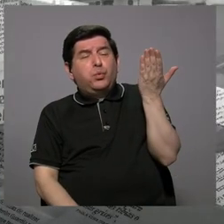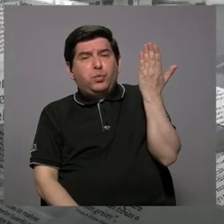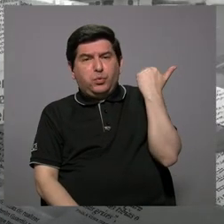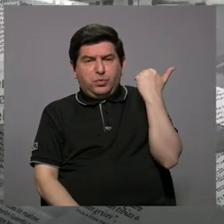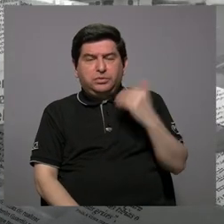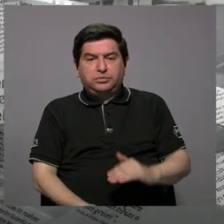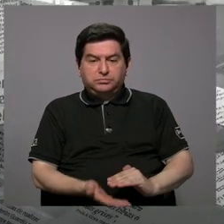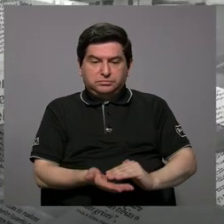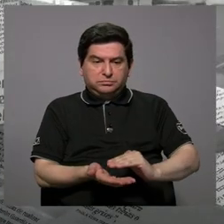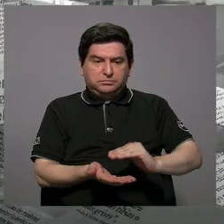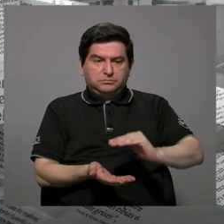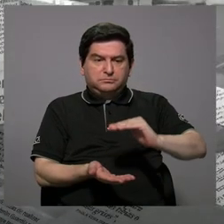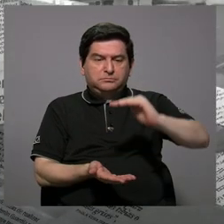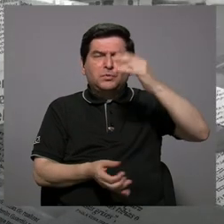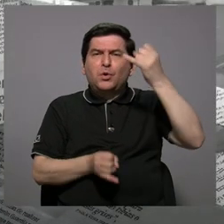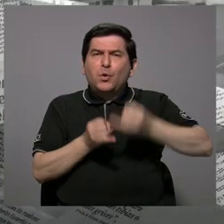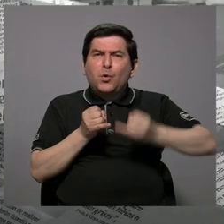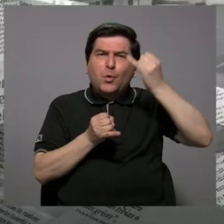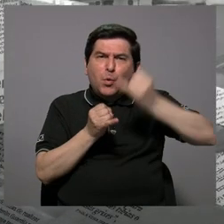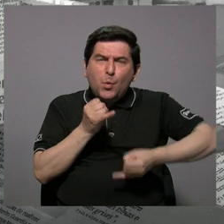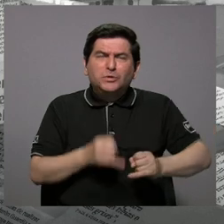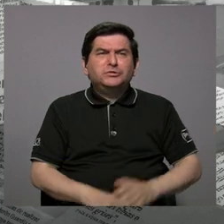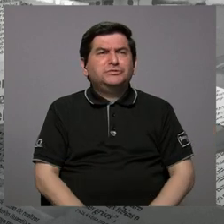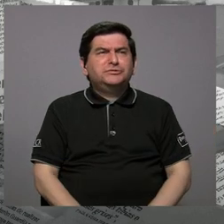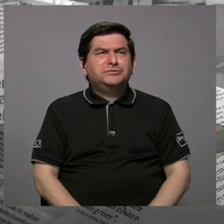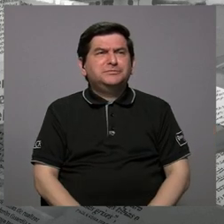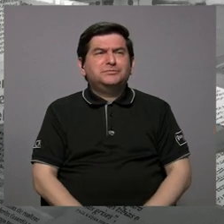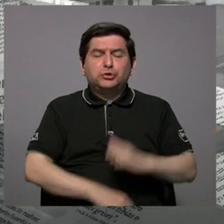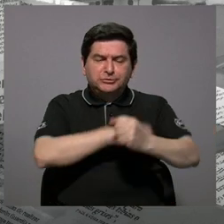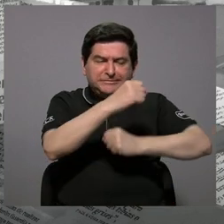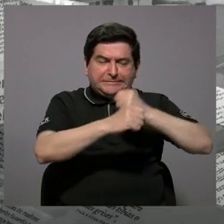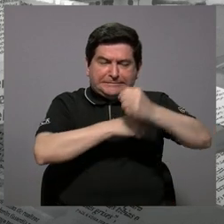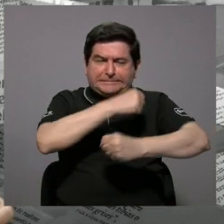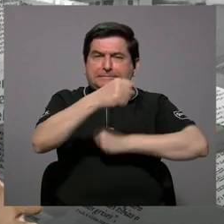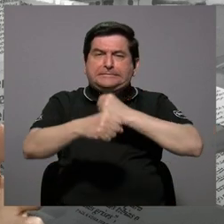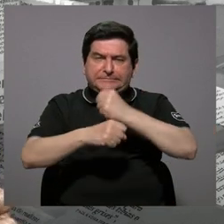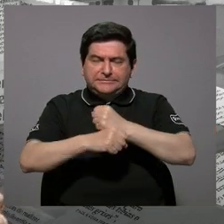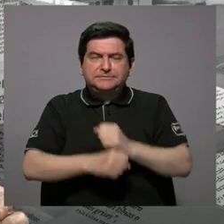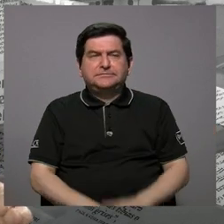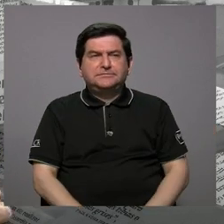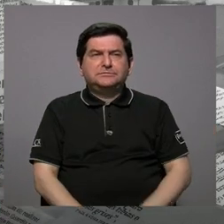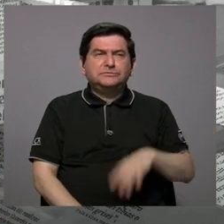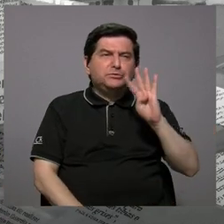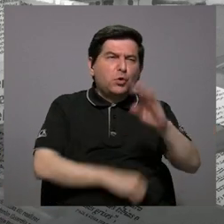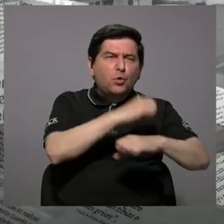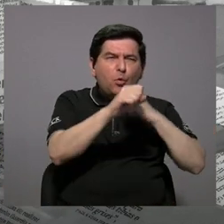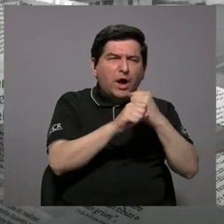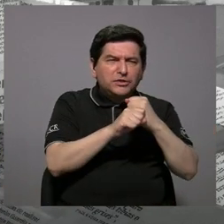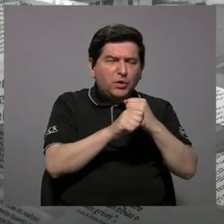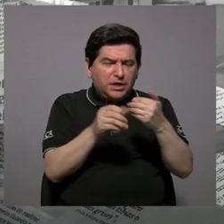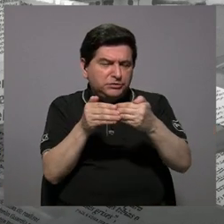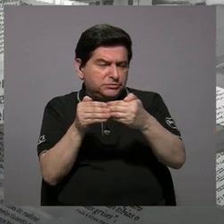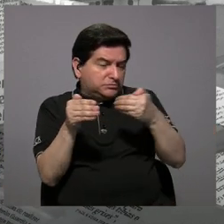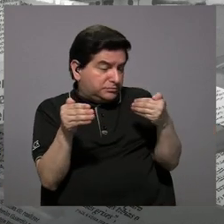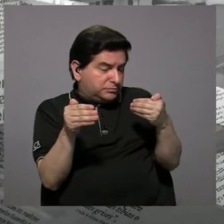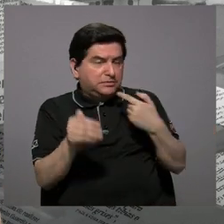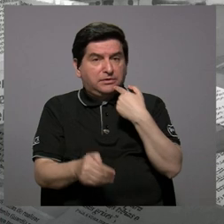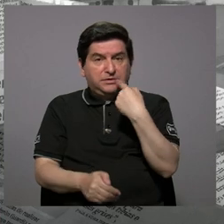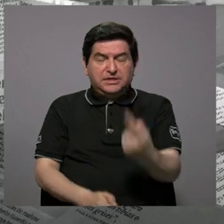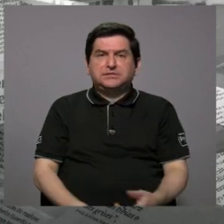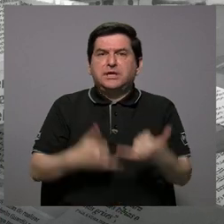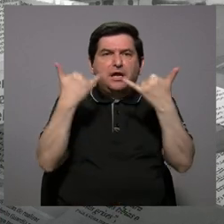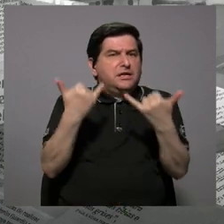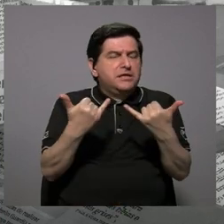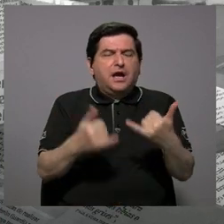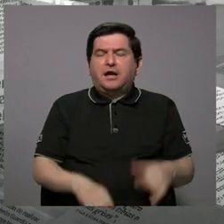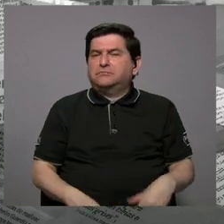acrecentándose en los últimos años. De hace unos cuatro años para acá ya hemos venido diciendo, ya